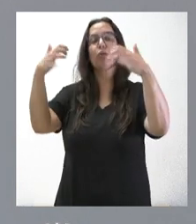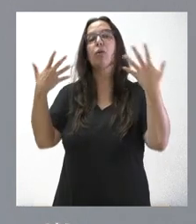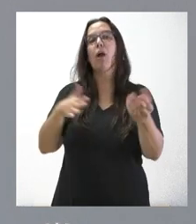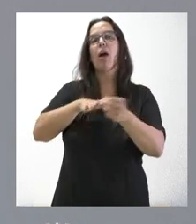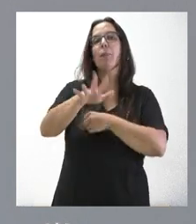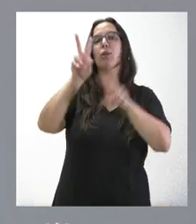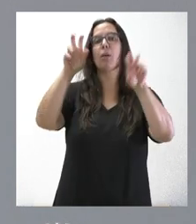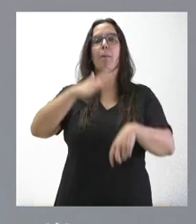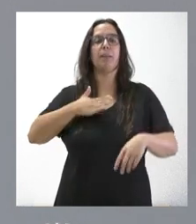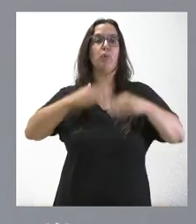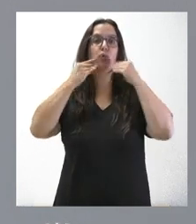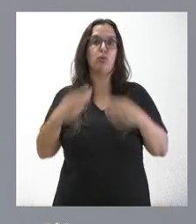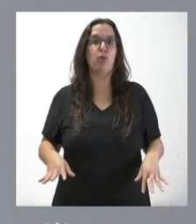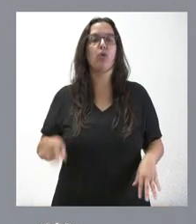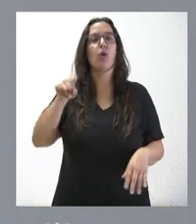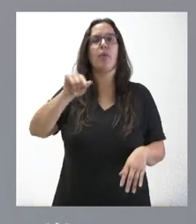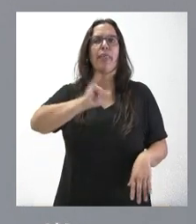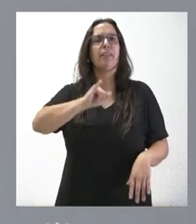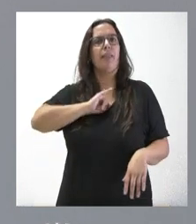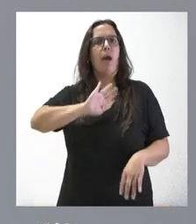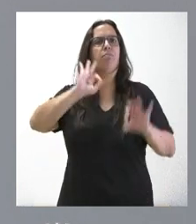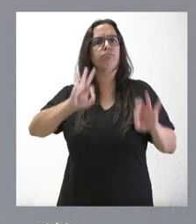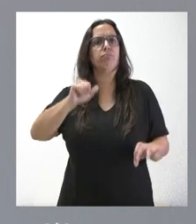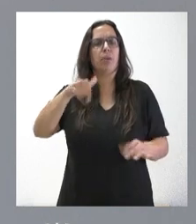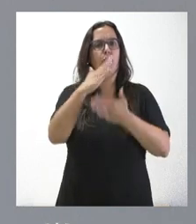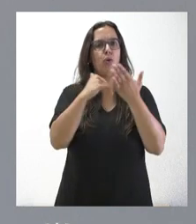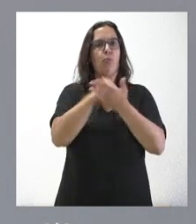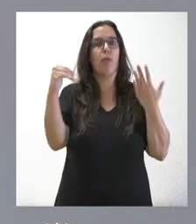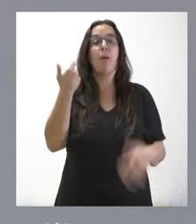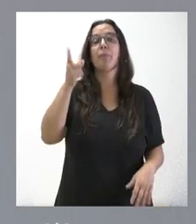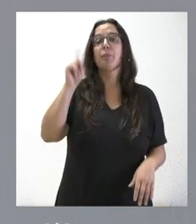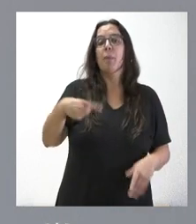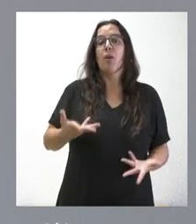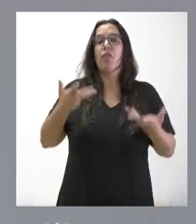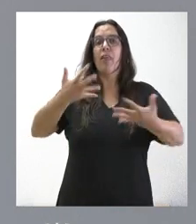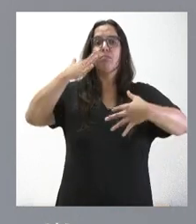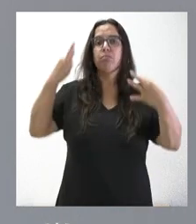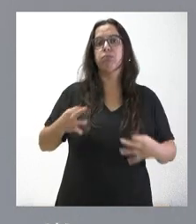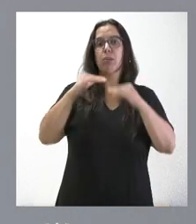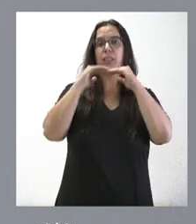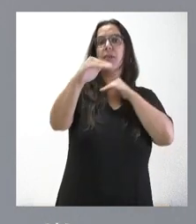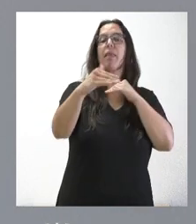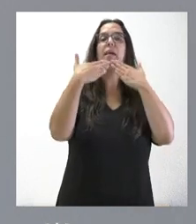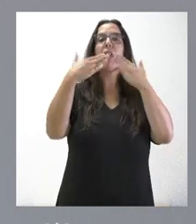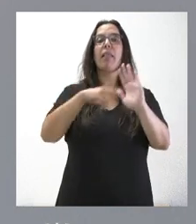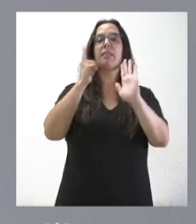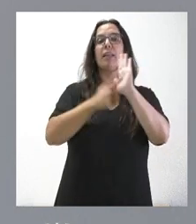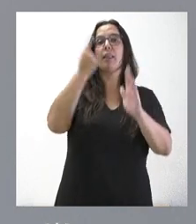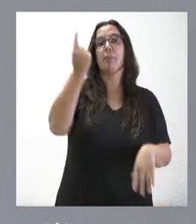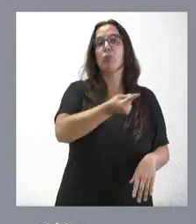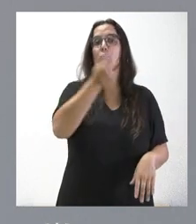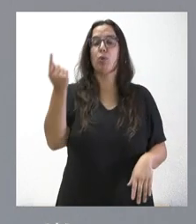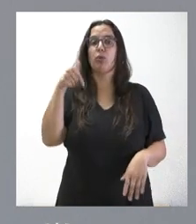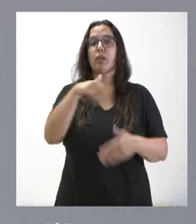del patrimonio histórico, que es una señal de identidad en nuestra comunidad autónoma, o hemos dado garantía y estabilidad a través de una ley de presupuestos en nuestra